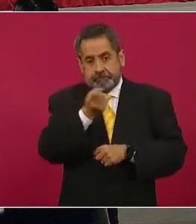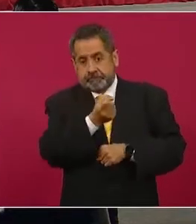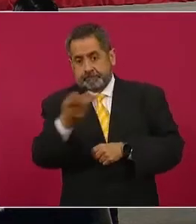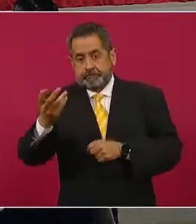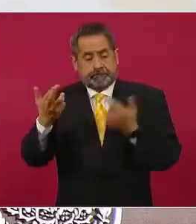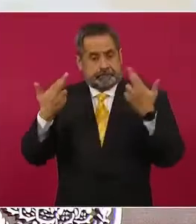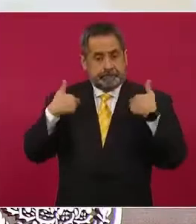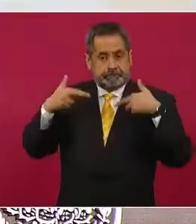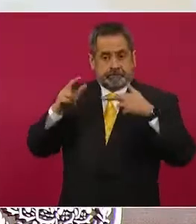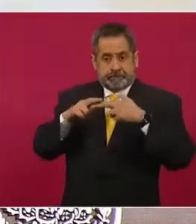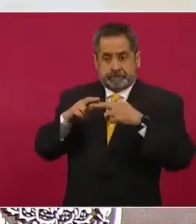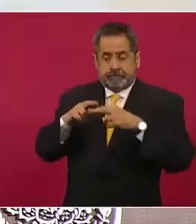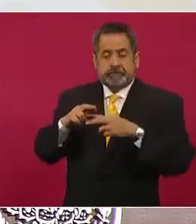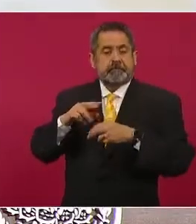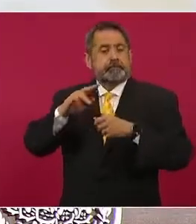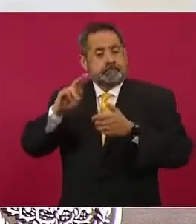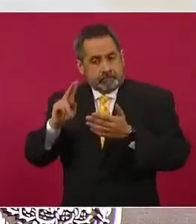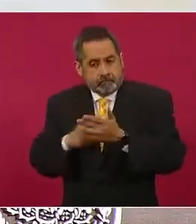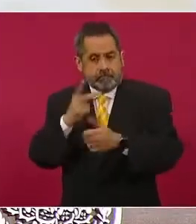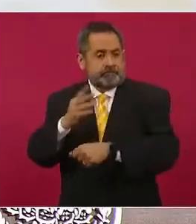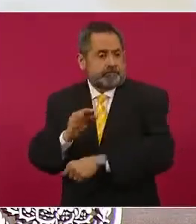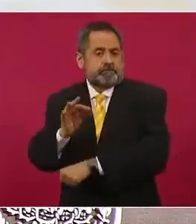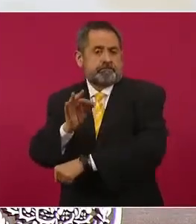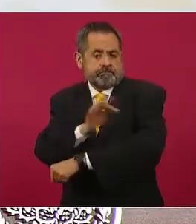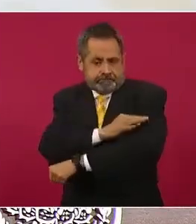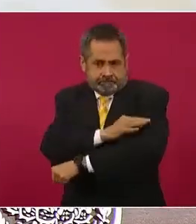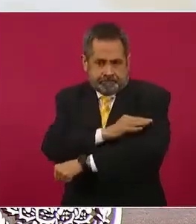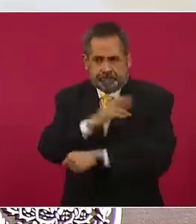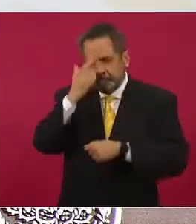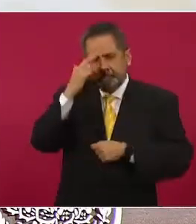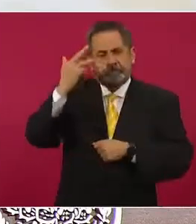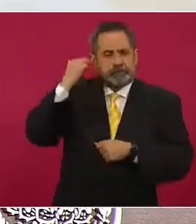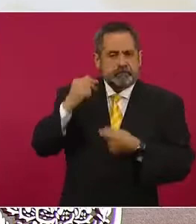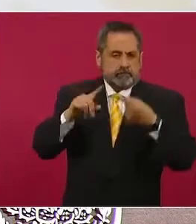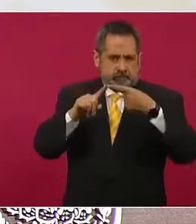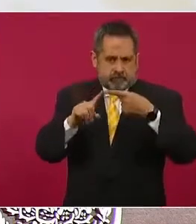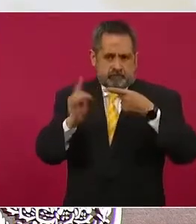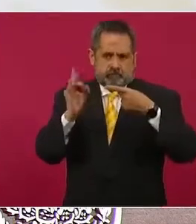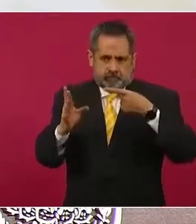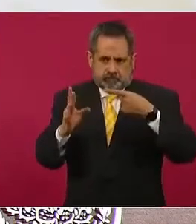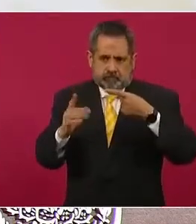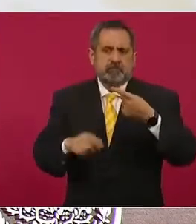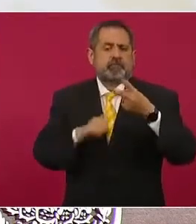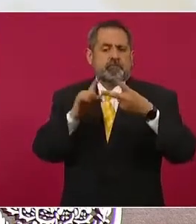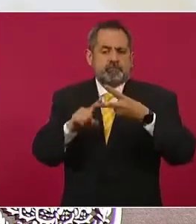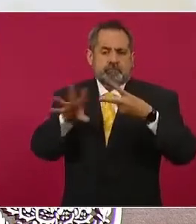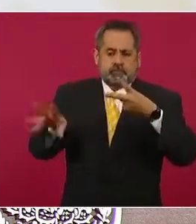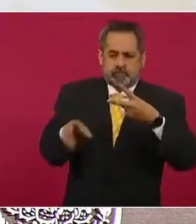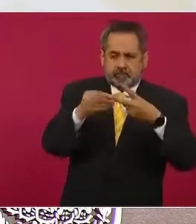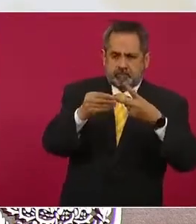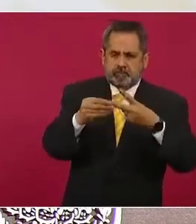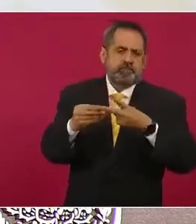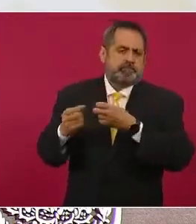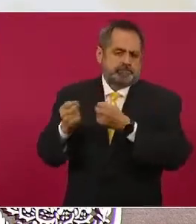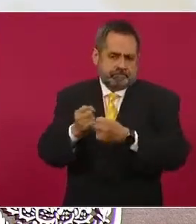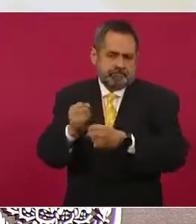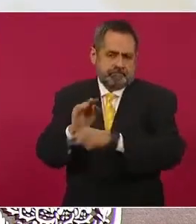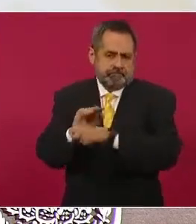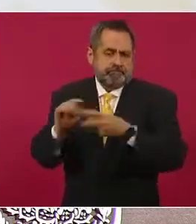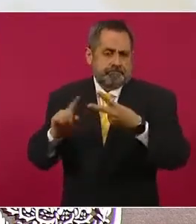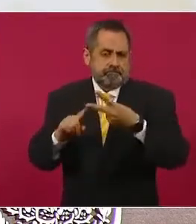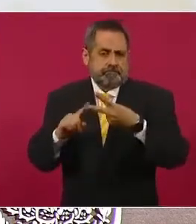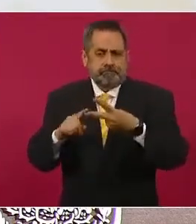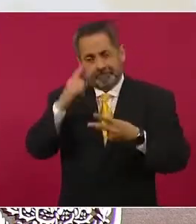educativo. Recordemos que nuestros maestros ya tienen una primera dosis, ahorita va a ser un refuerzo. Por lo tanto, es una